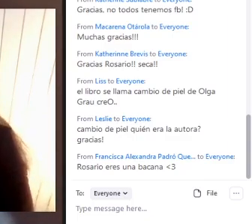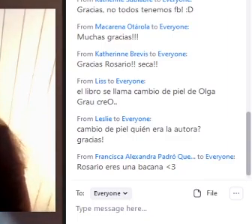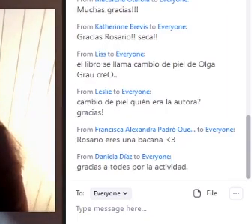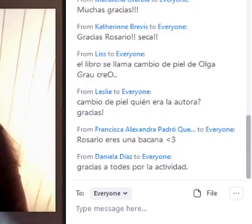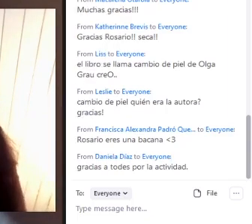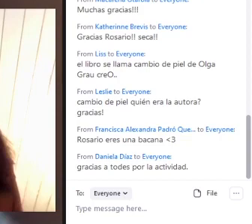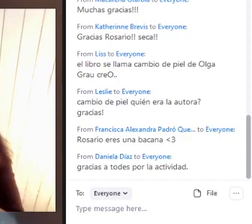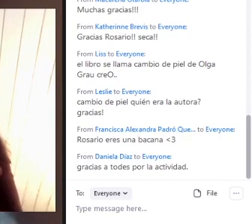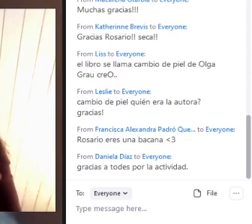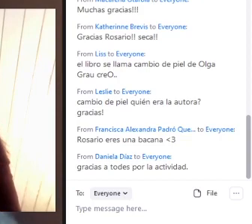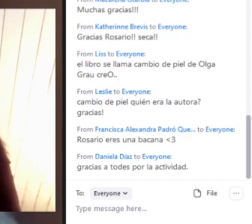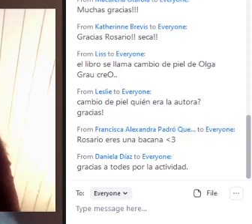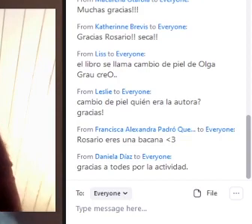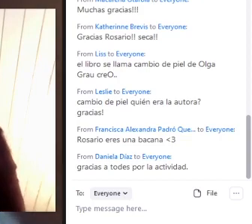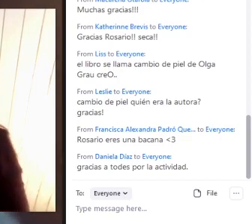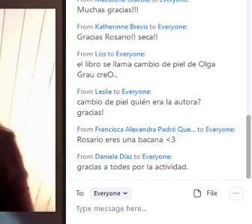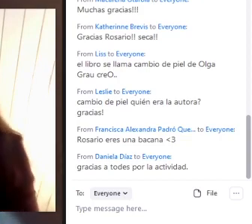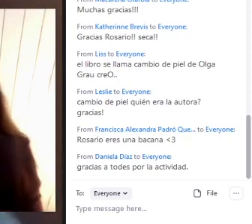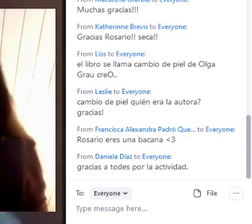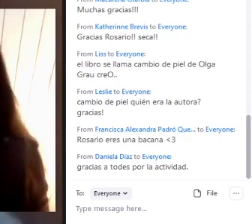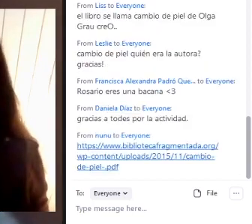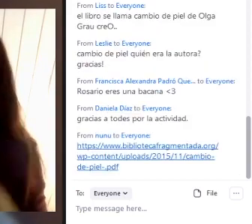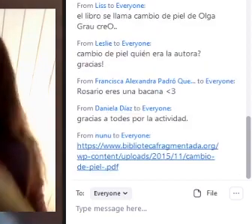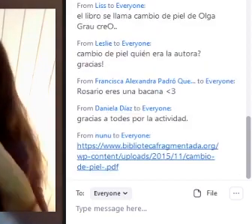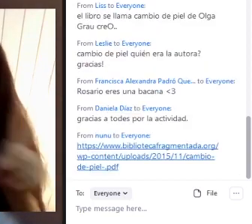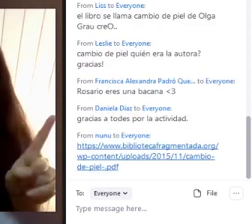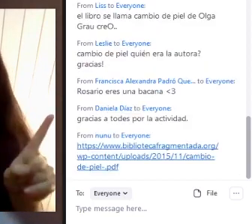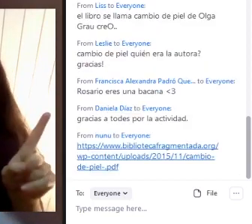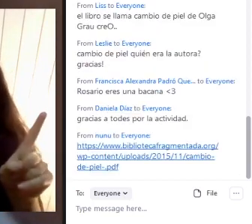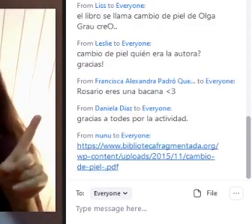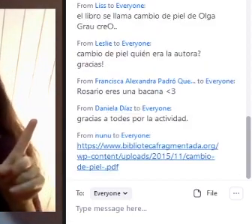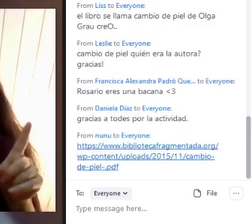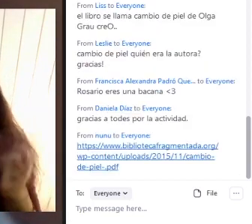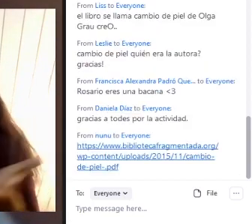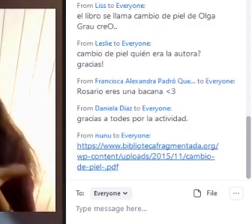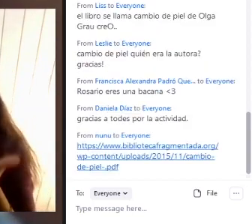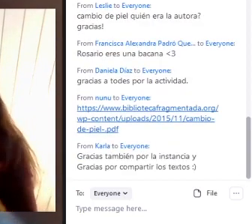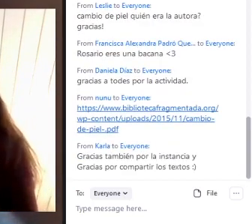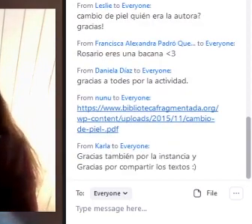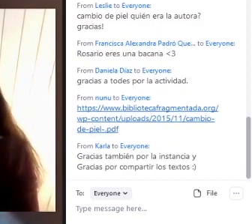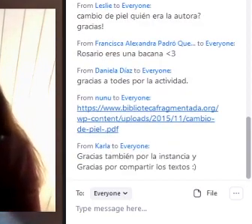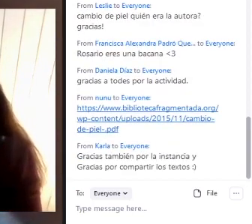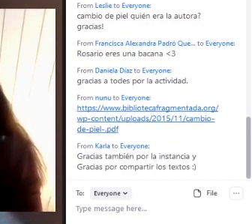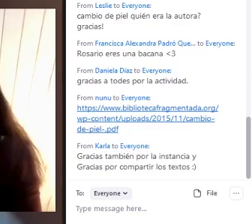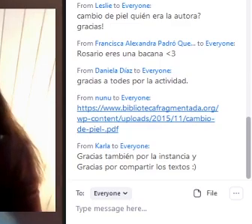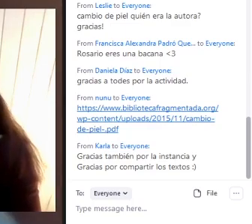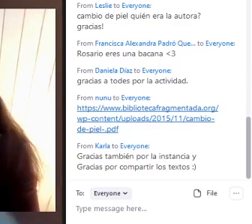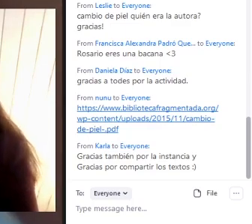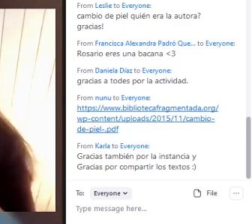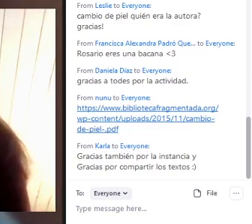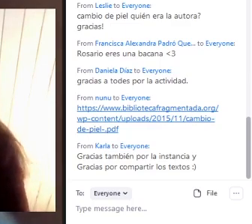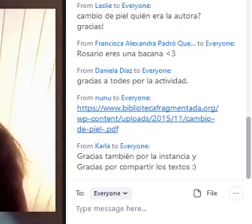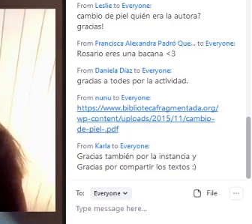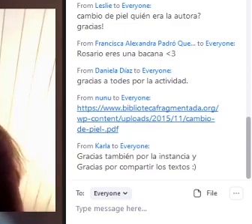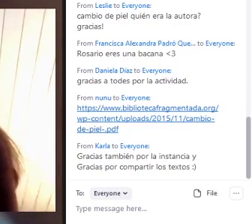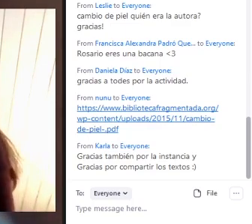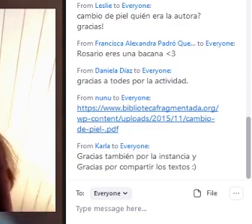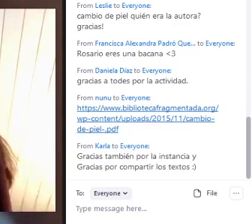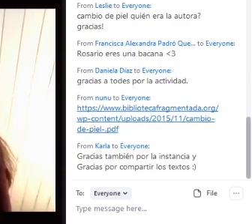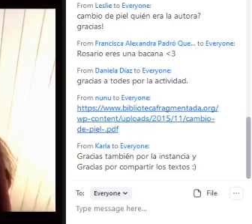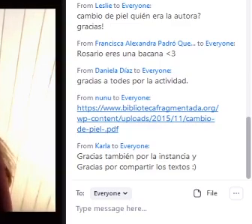laica Y la educación religiosa Que no debiera Que no debiera ser ¿Ya? Y nos da una Una perspectiva De trabajo más extensa